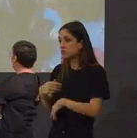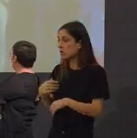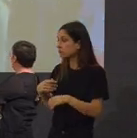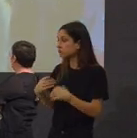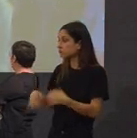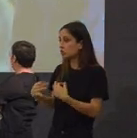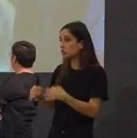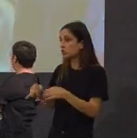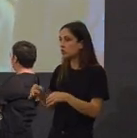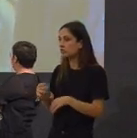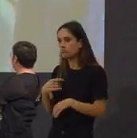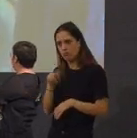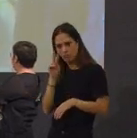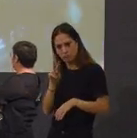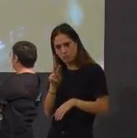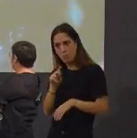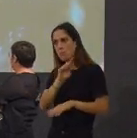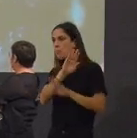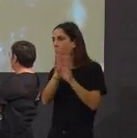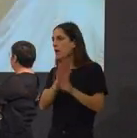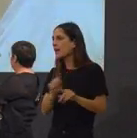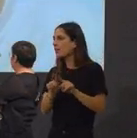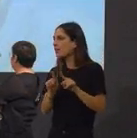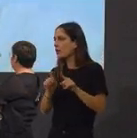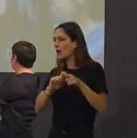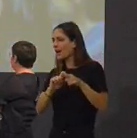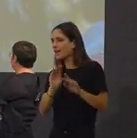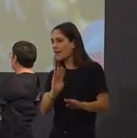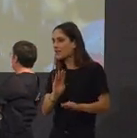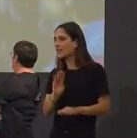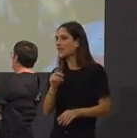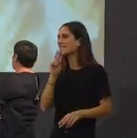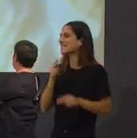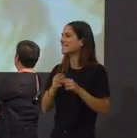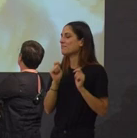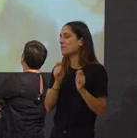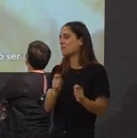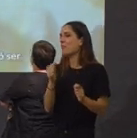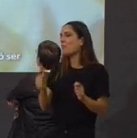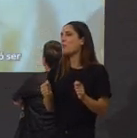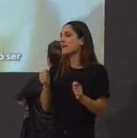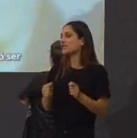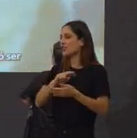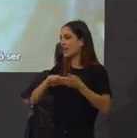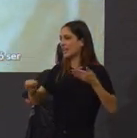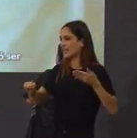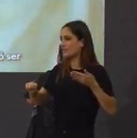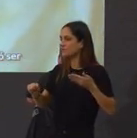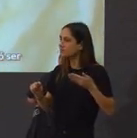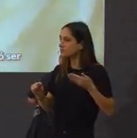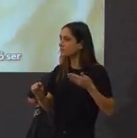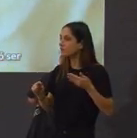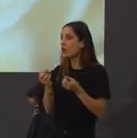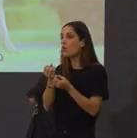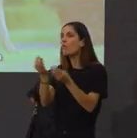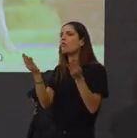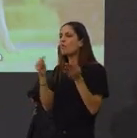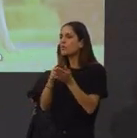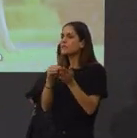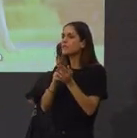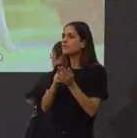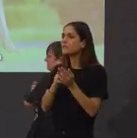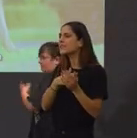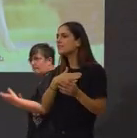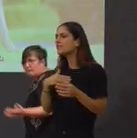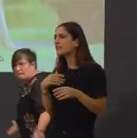unha raza. É unha raza. Pastor galego. Pastor galego. Cantas veces preferiu ser un